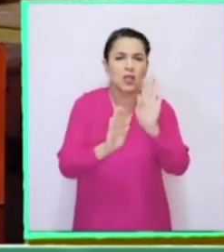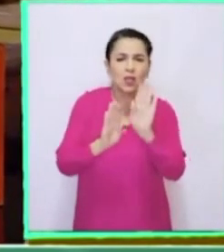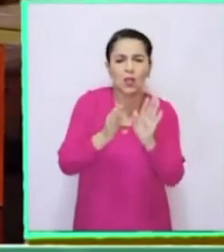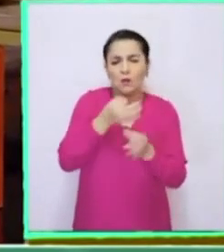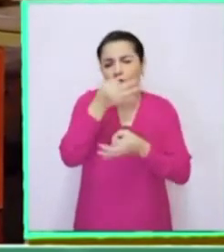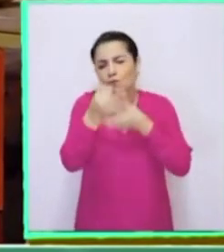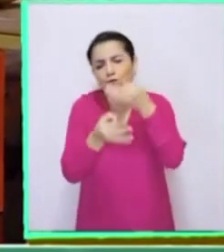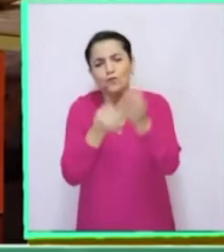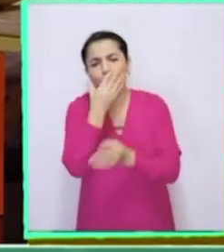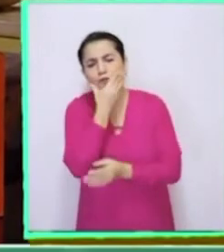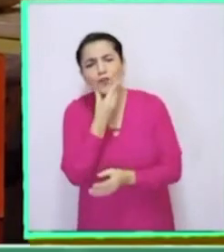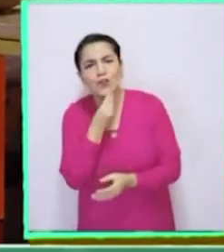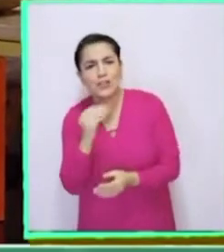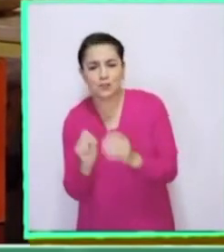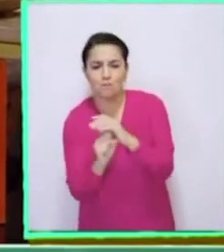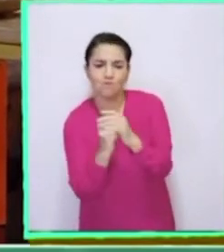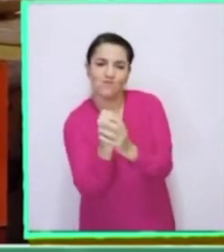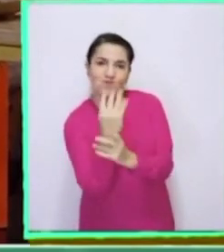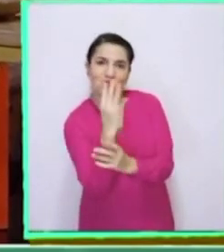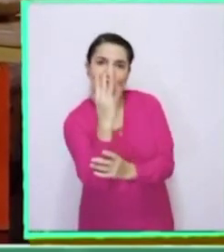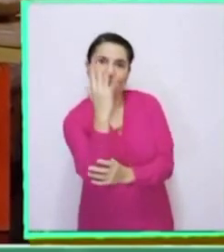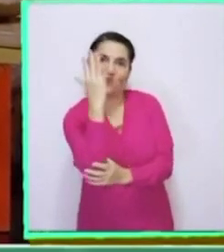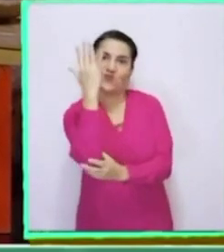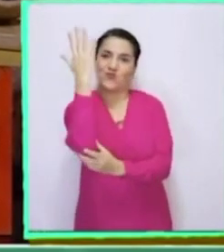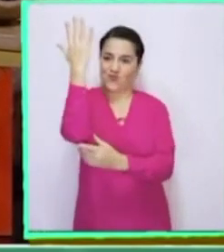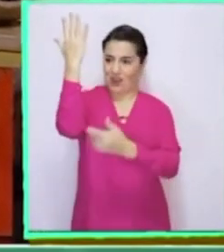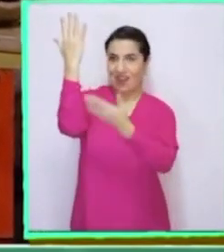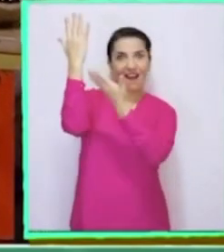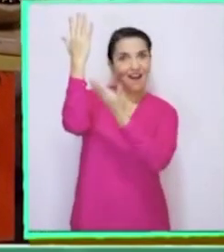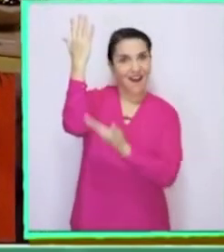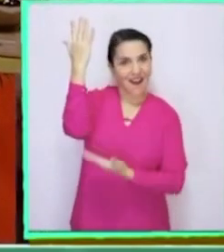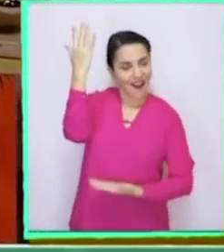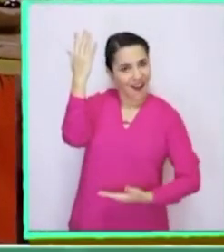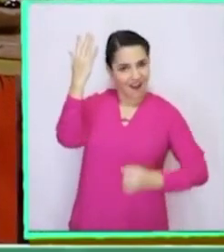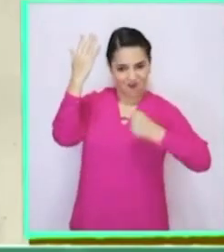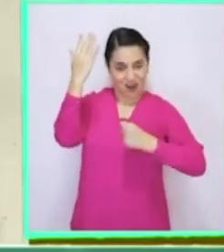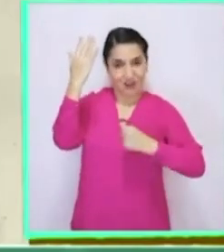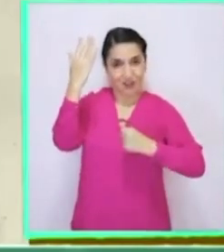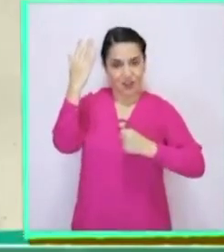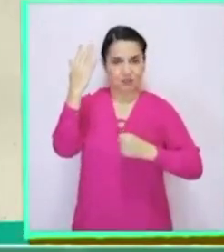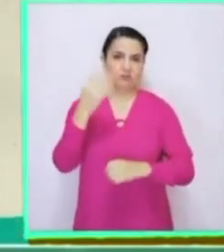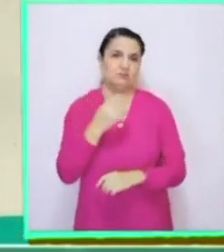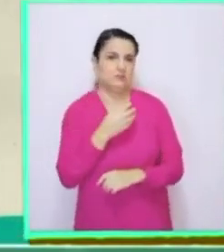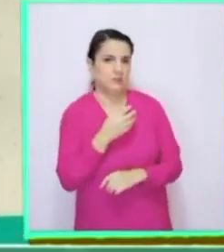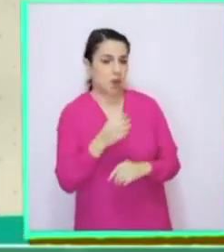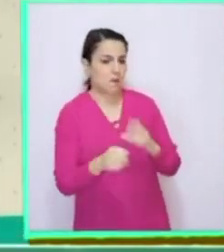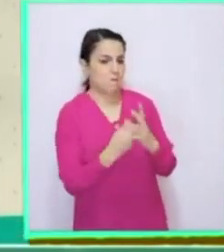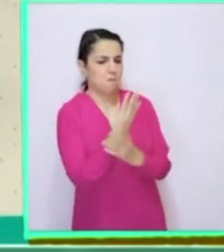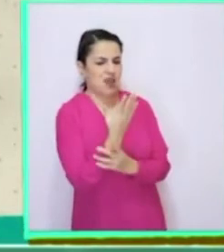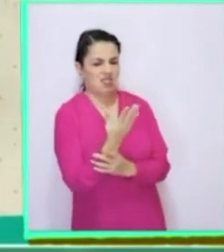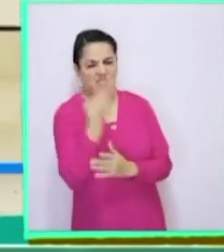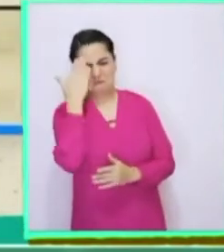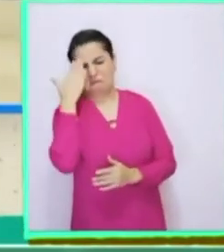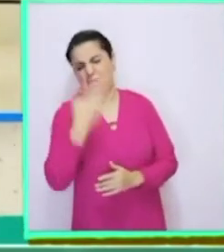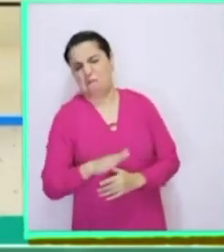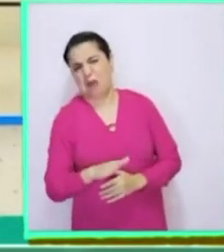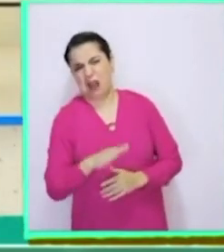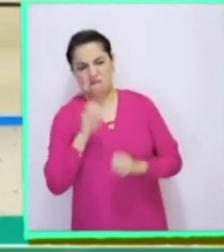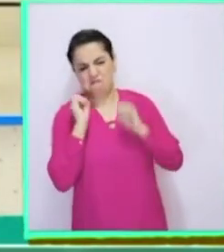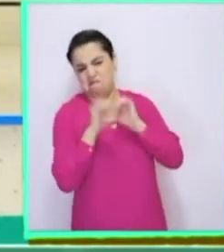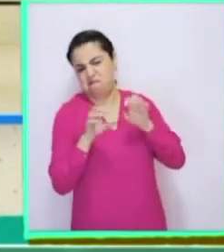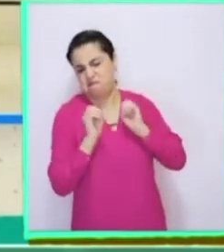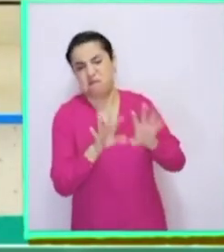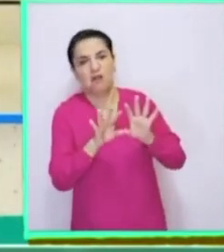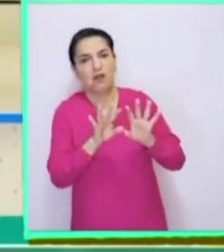lindas y las tratábamos bien, crecían mucho más y más fuertes. Mientras que cuando a las plantas se les trataba mal y se les decían